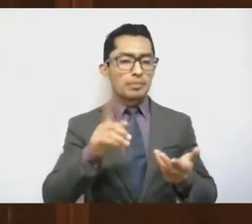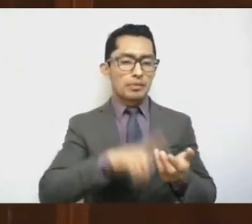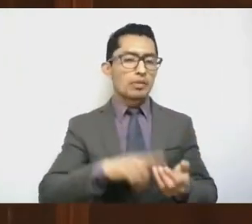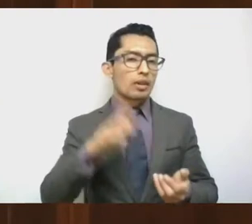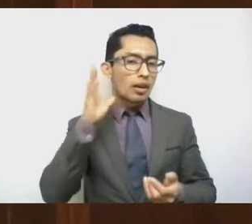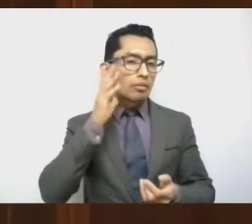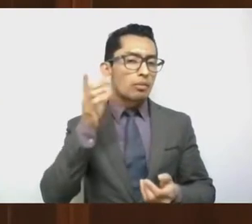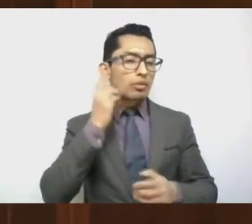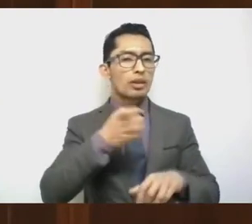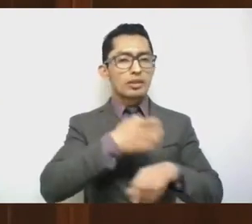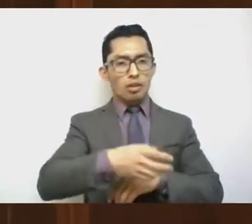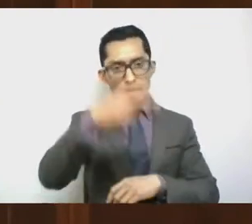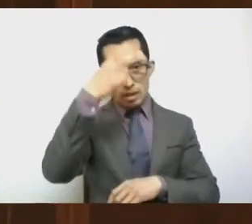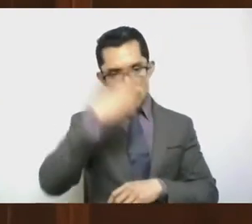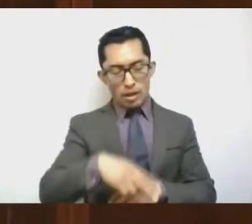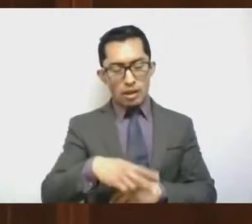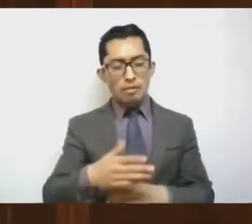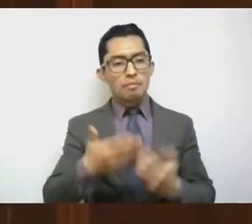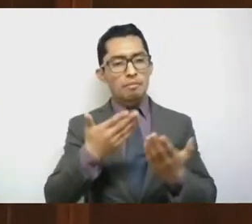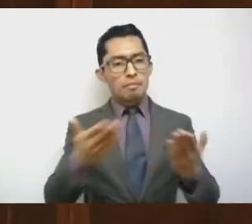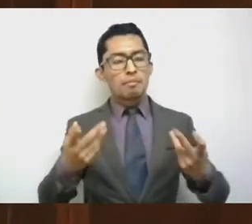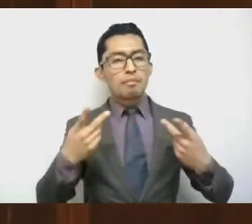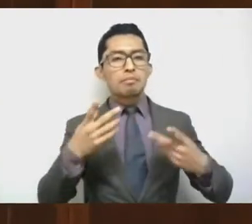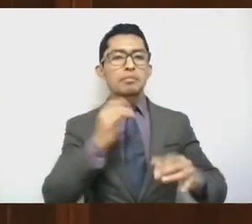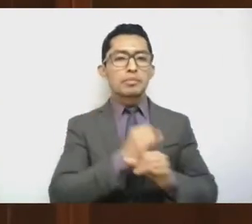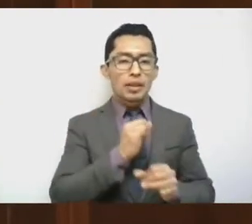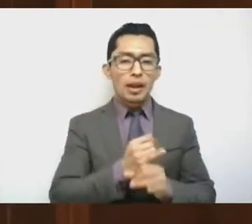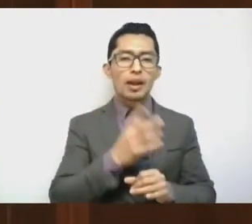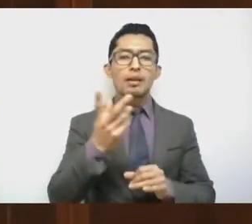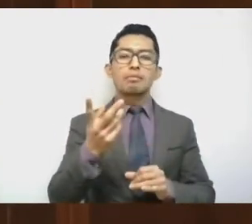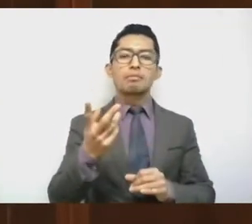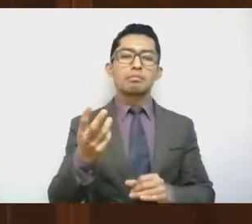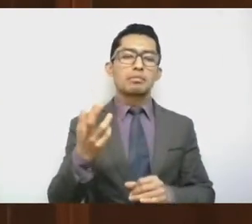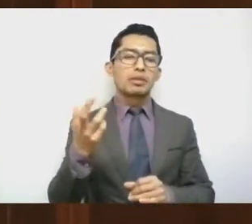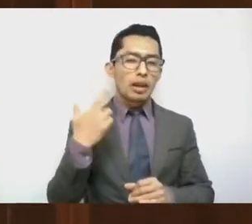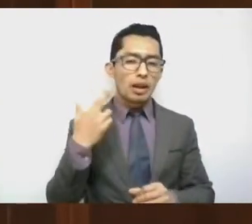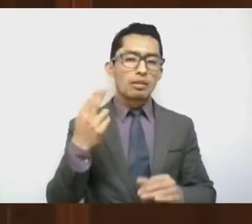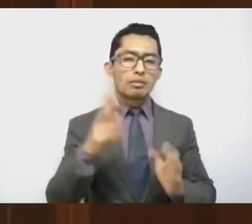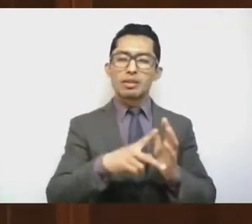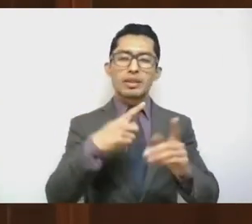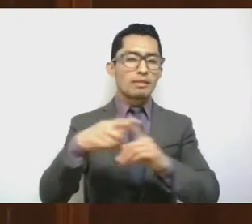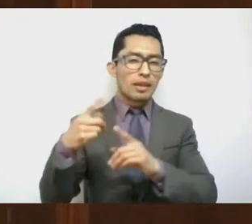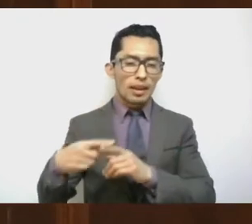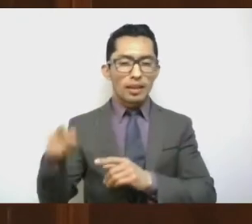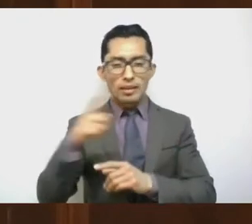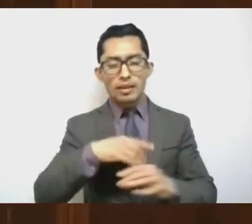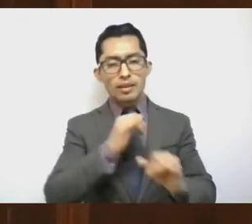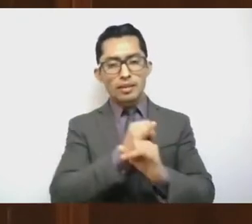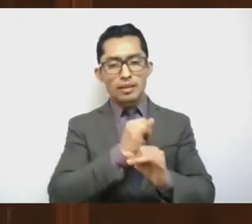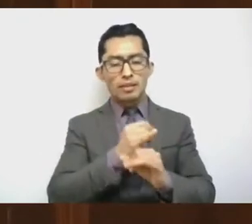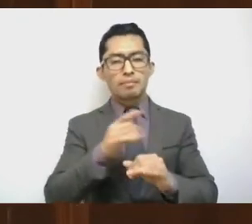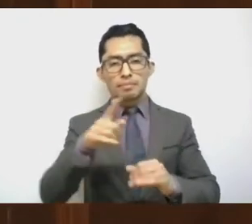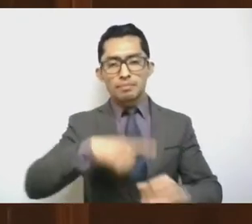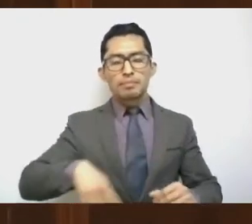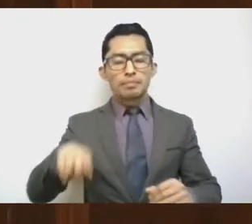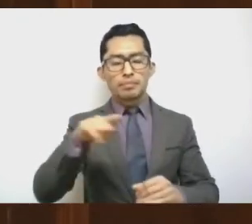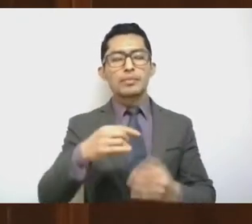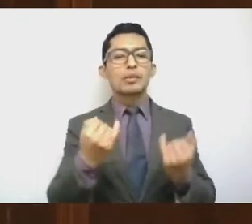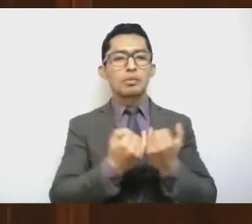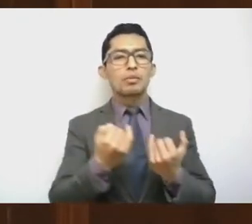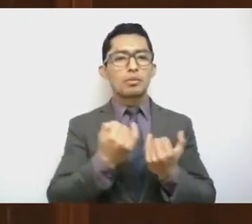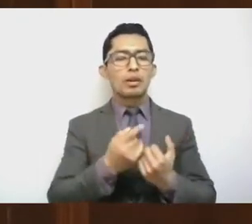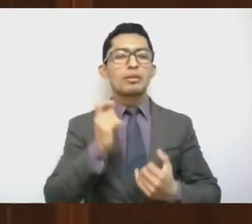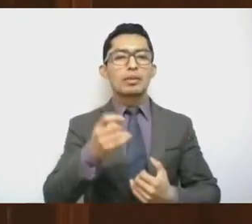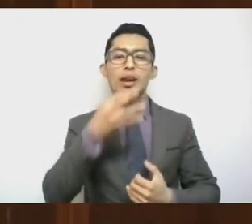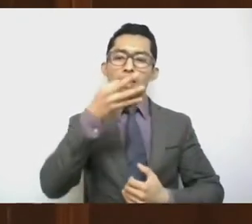A través de los medios, las redes sociales, igualmente aprovecho para enviar un afectuoso